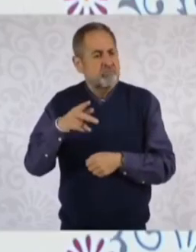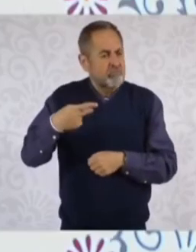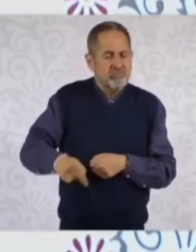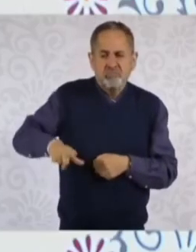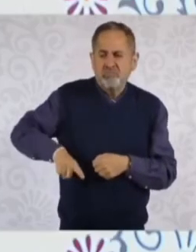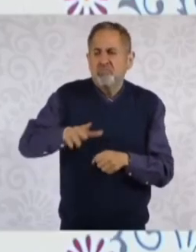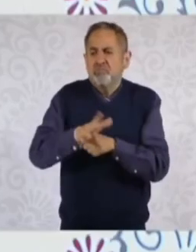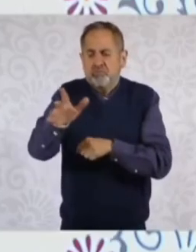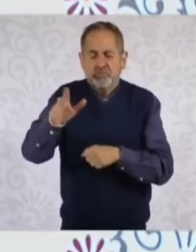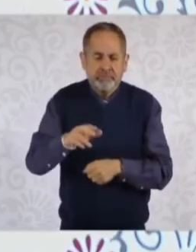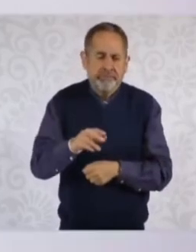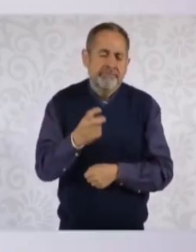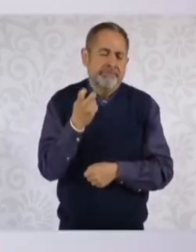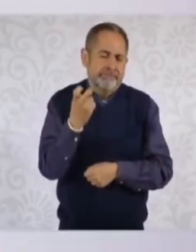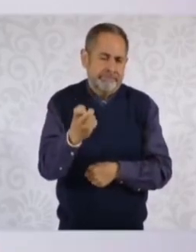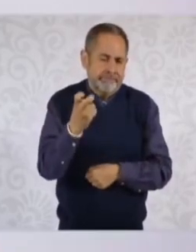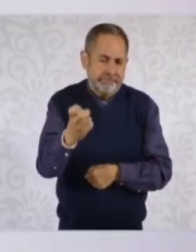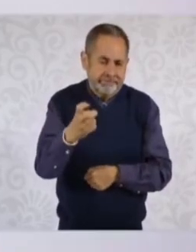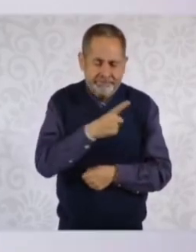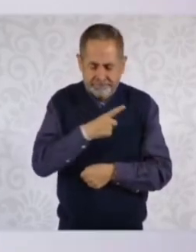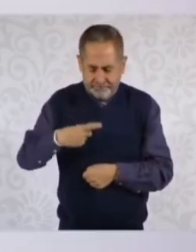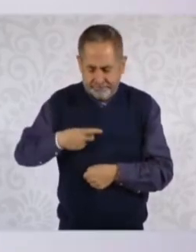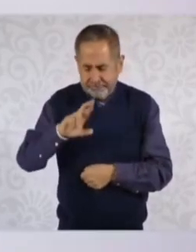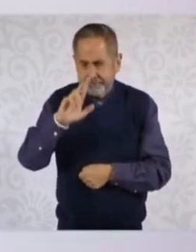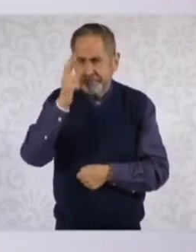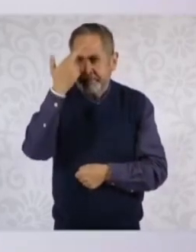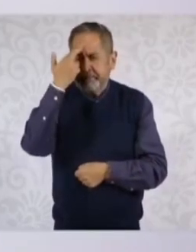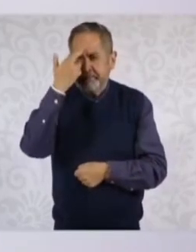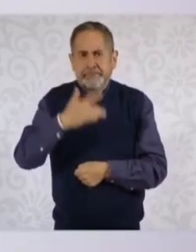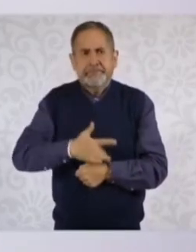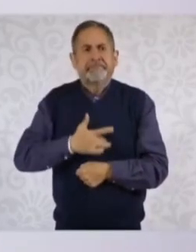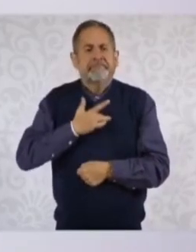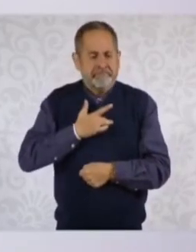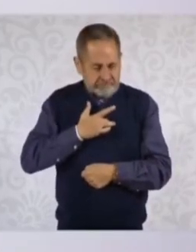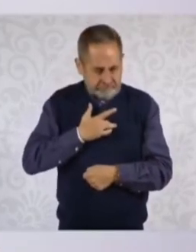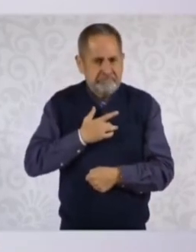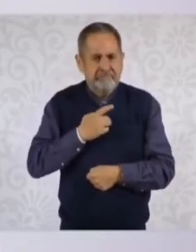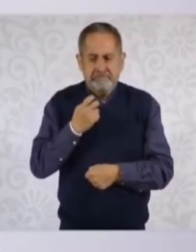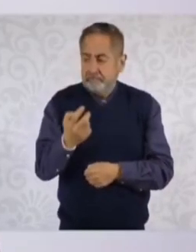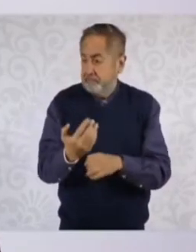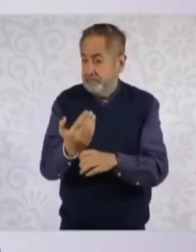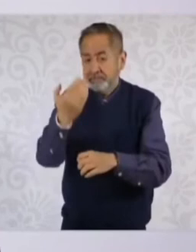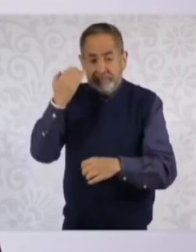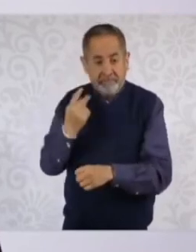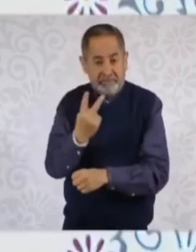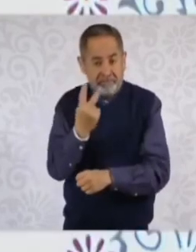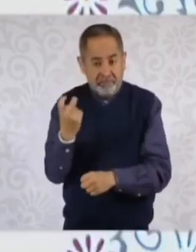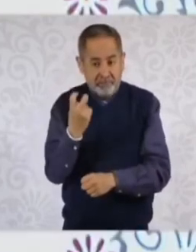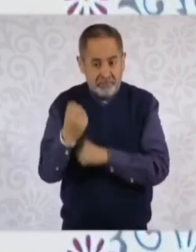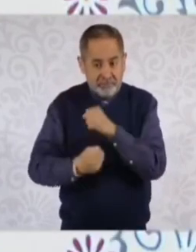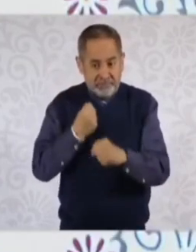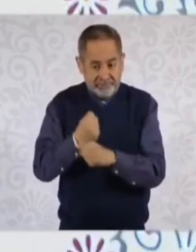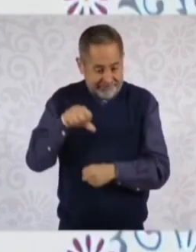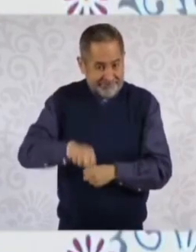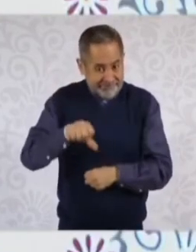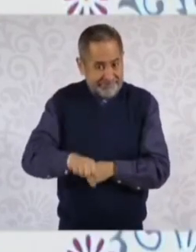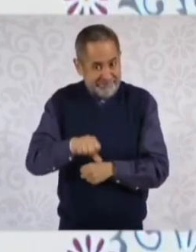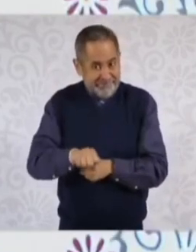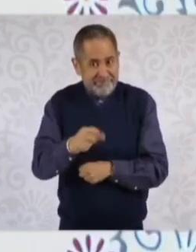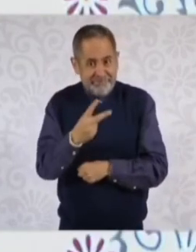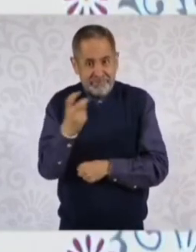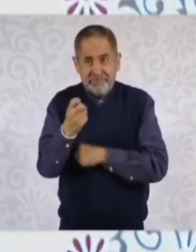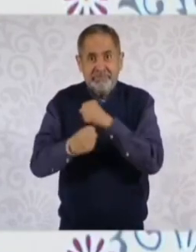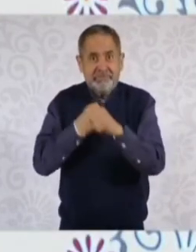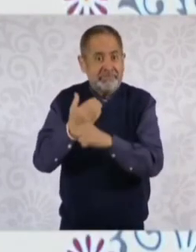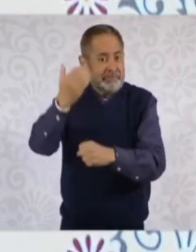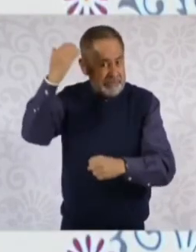Es nuestro deber moral recordarlo porque este día, hace doscientos años, se sentaron las bases